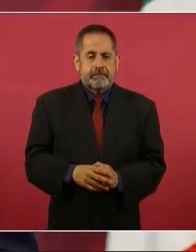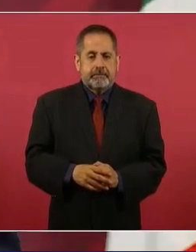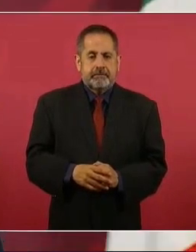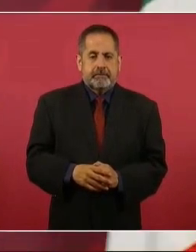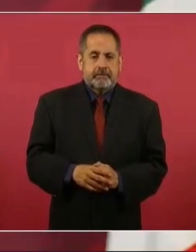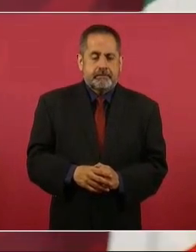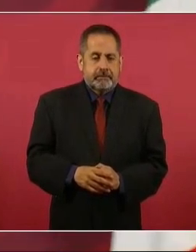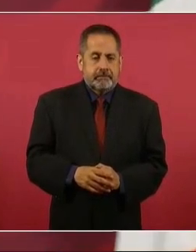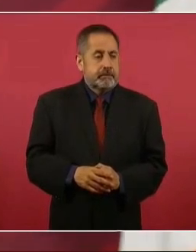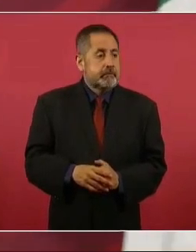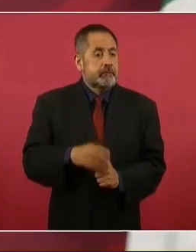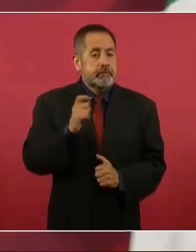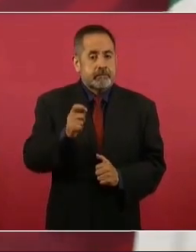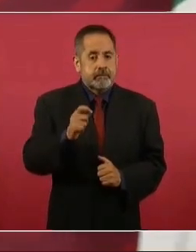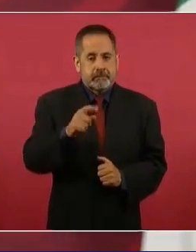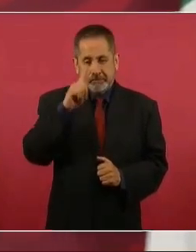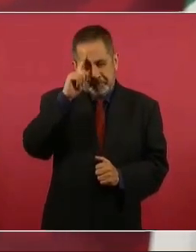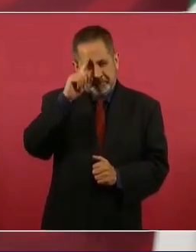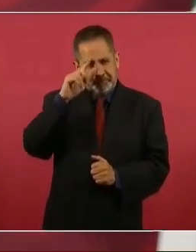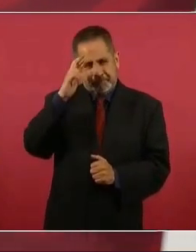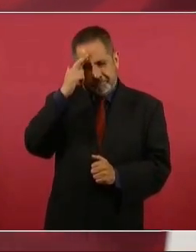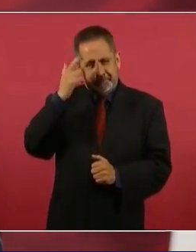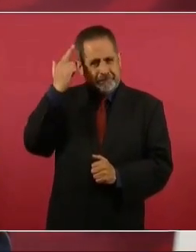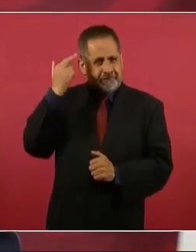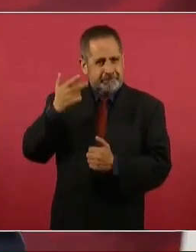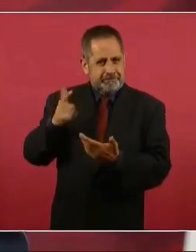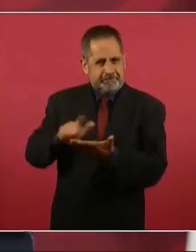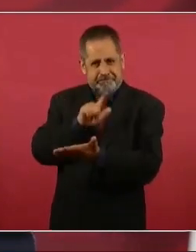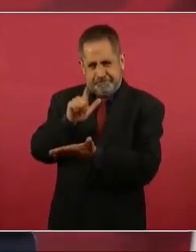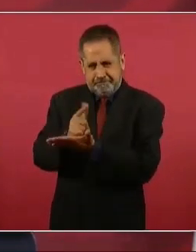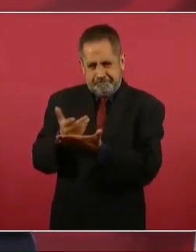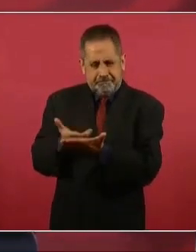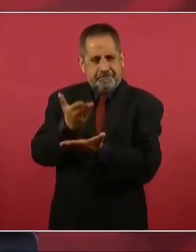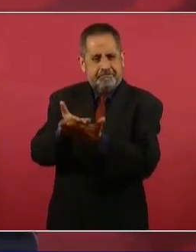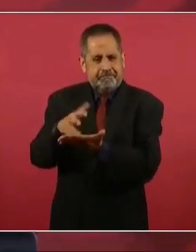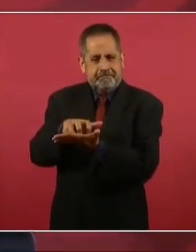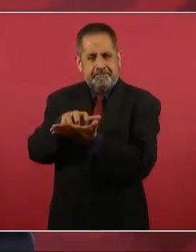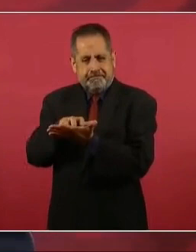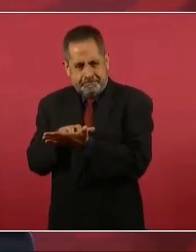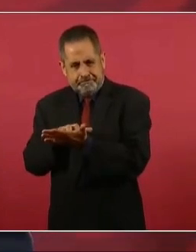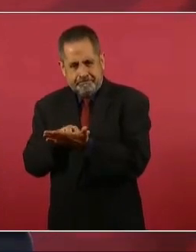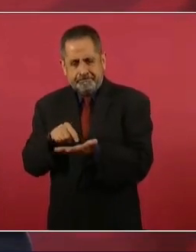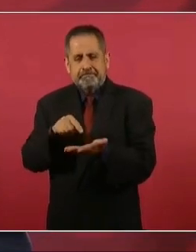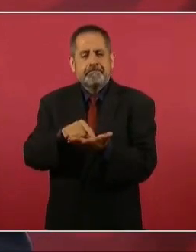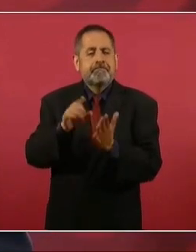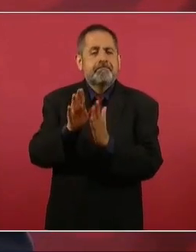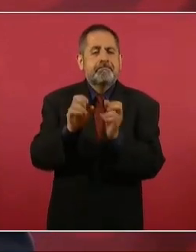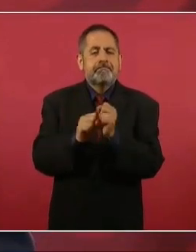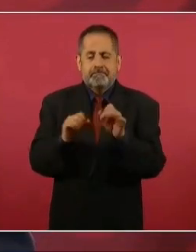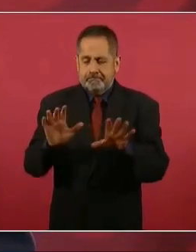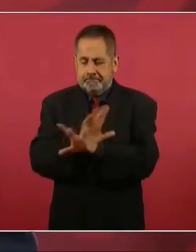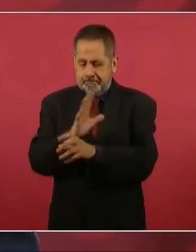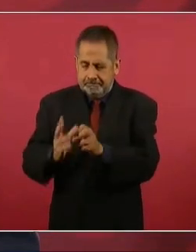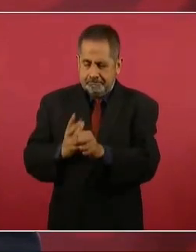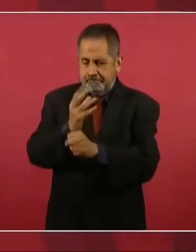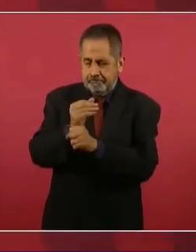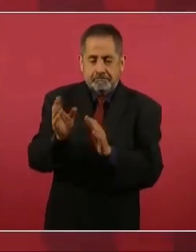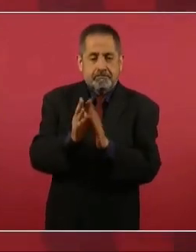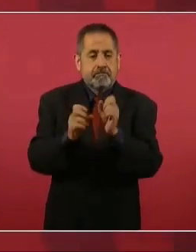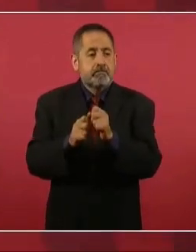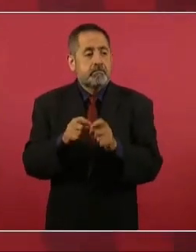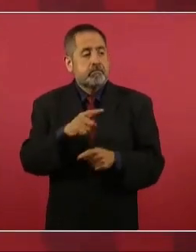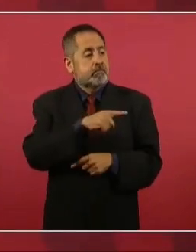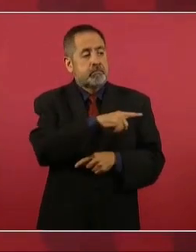al grado que cuando presentamos la ley de austeridad y se hace la reforma constitucional para que nadie